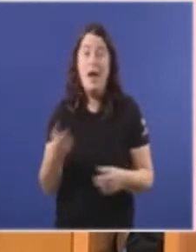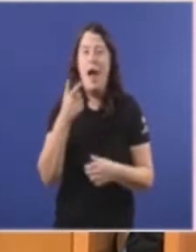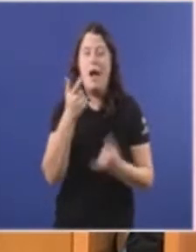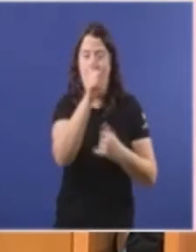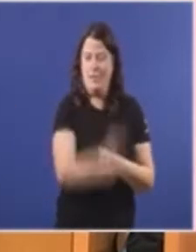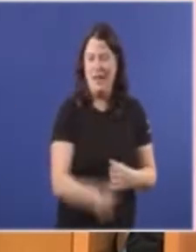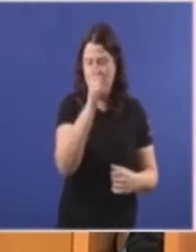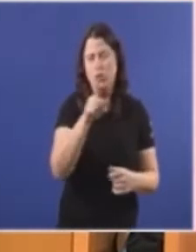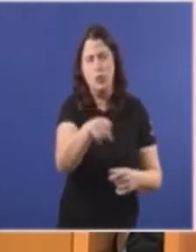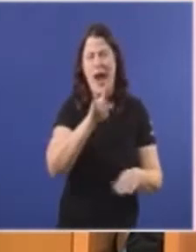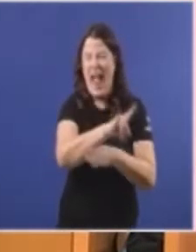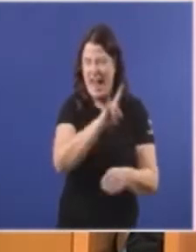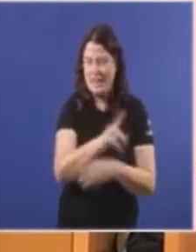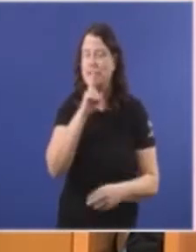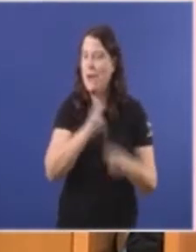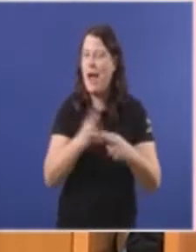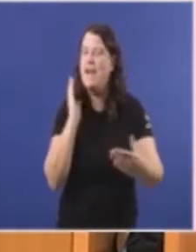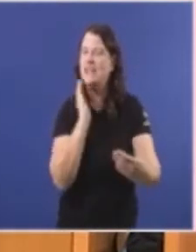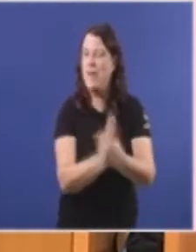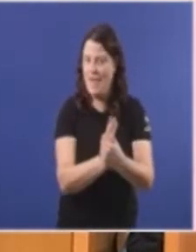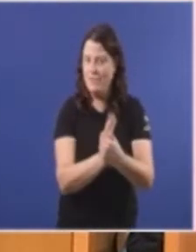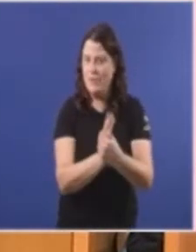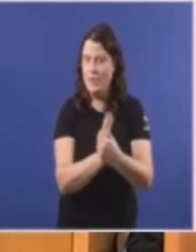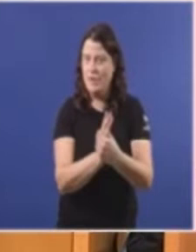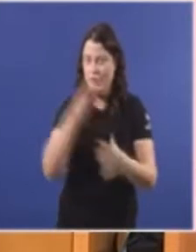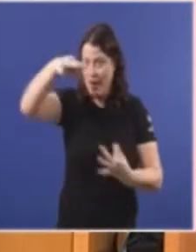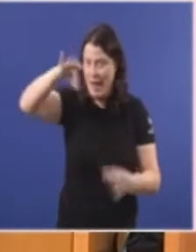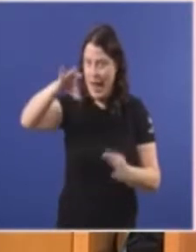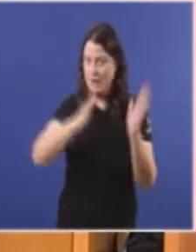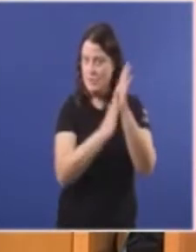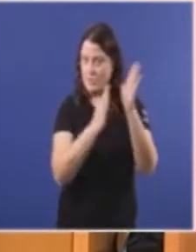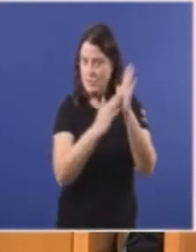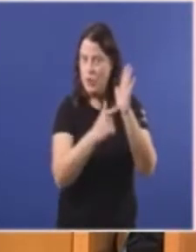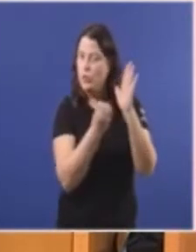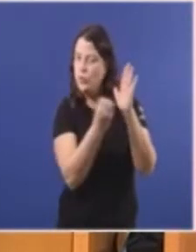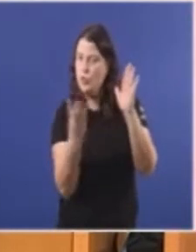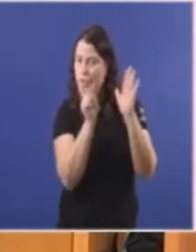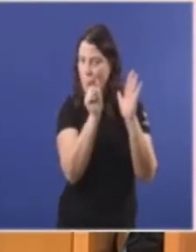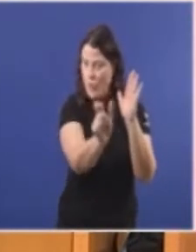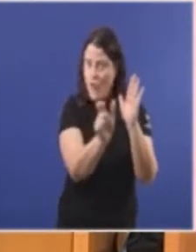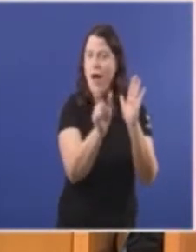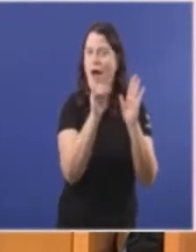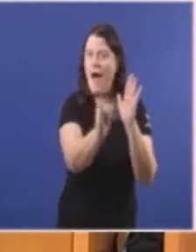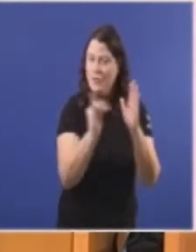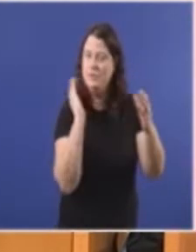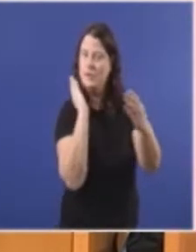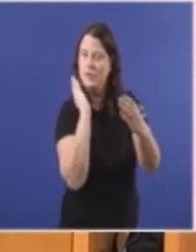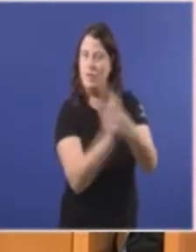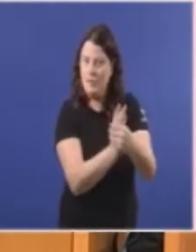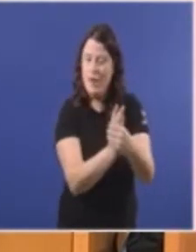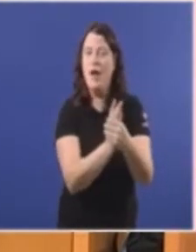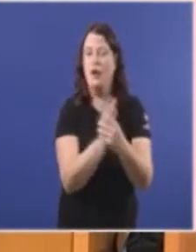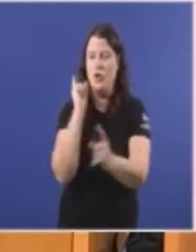engana É un expediente O expediente está aquí O expediente ten un número O expediente está incoado A aberta a espertura